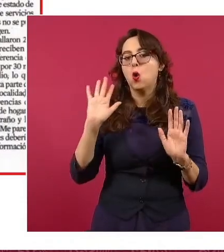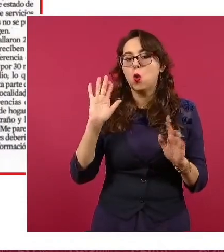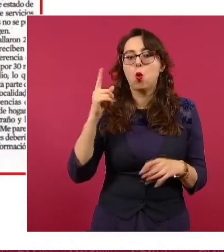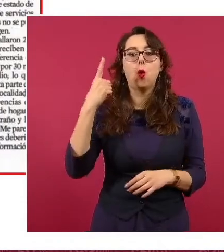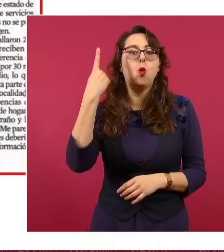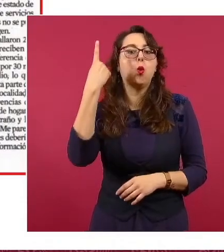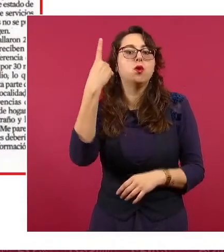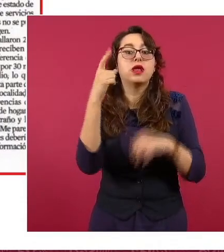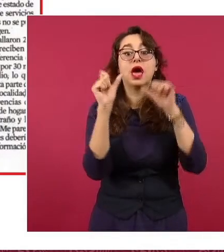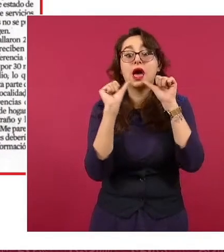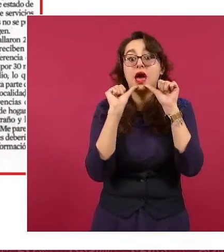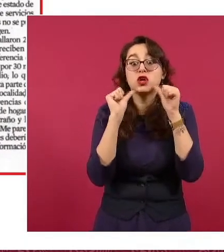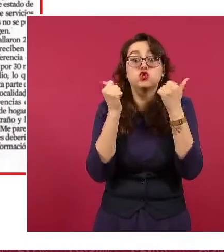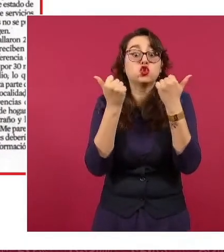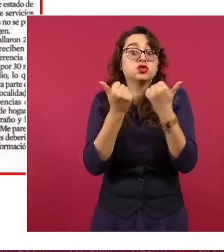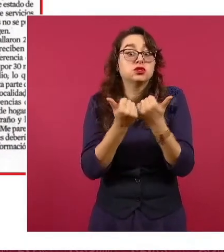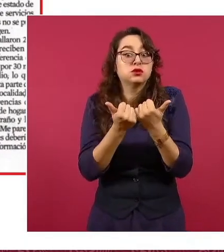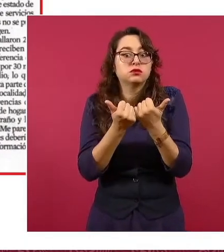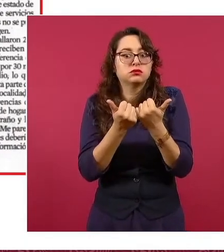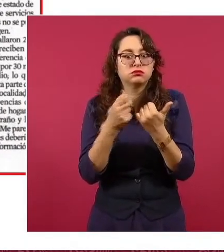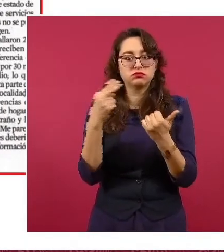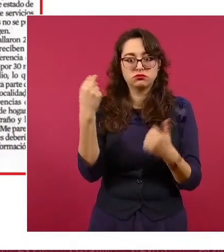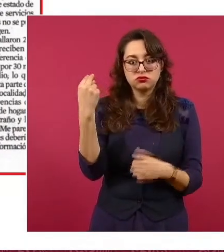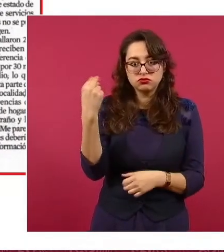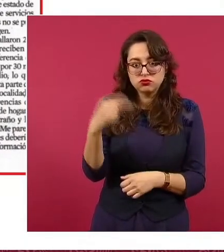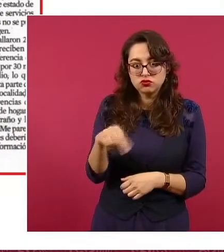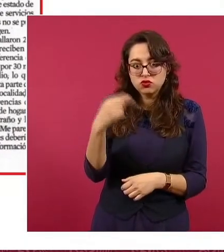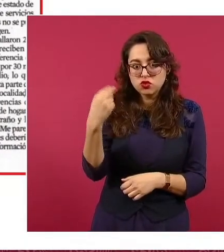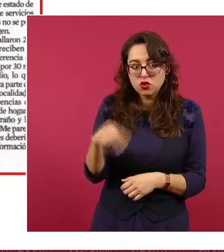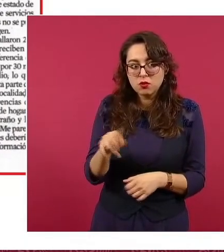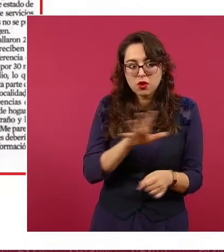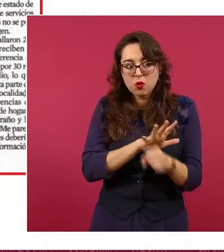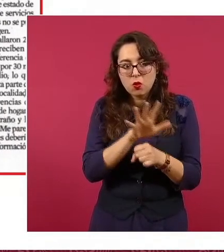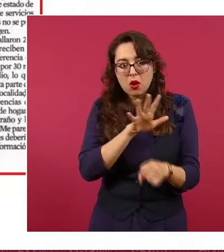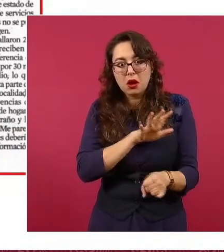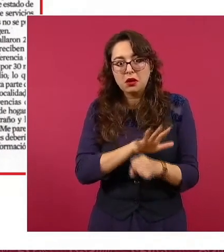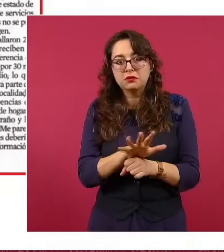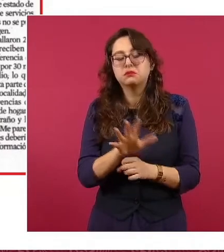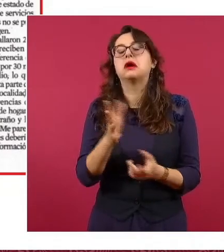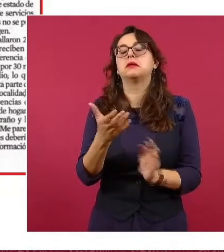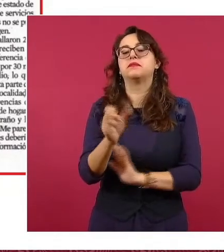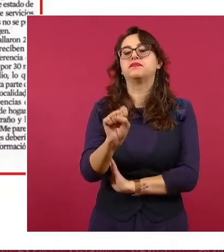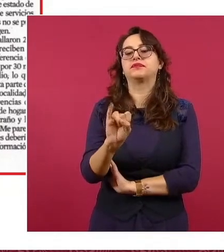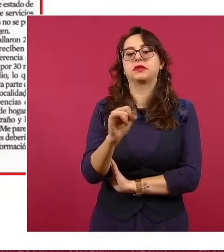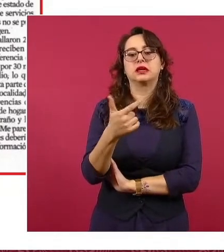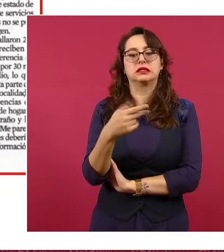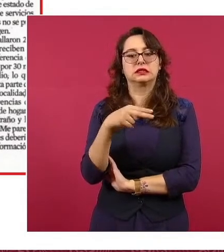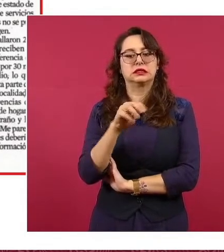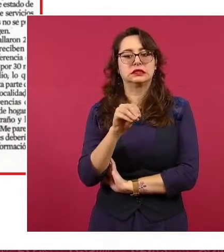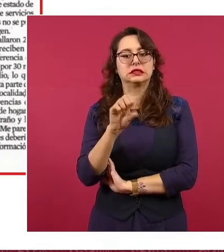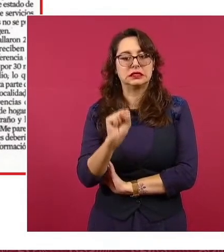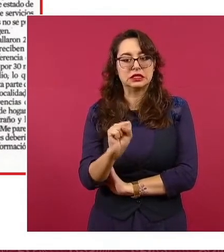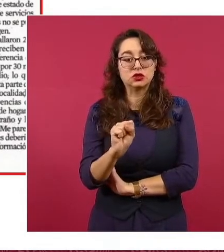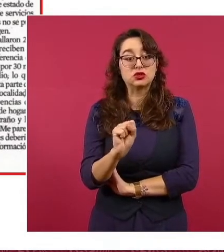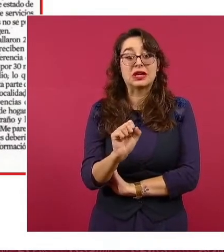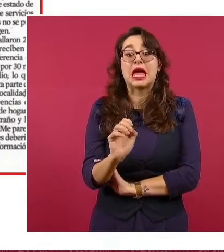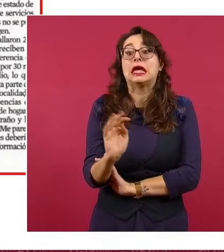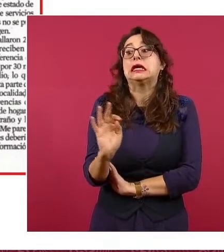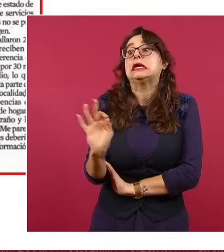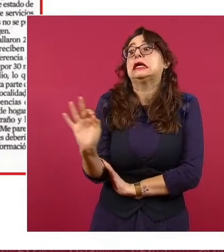asociación cuyo nombre es Signos Vitales afirmó que según es posible,